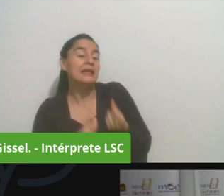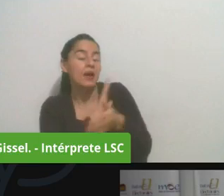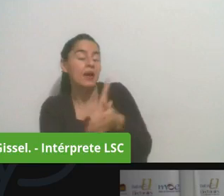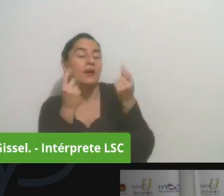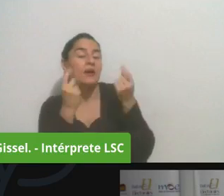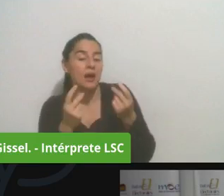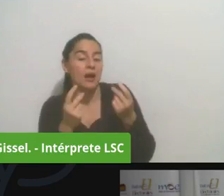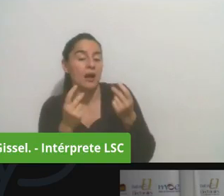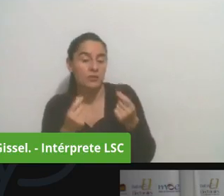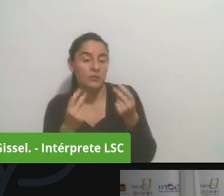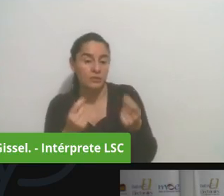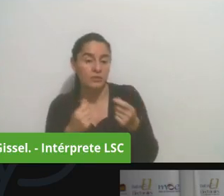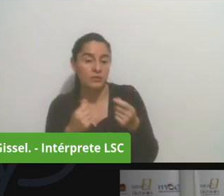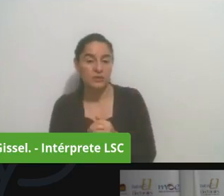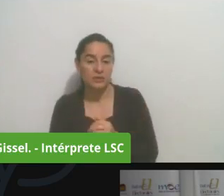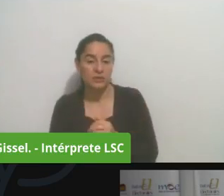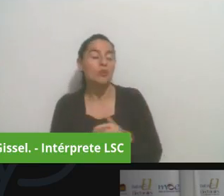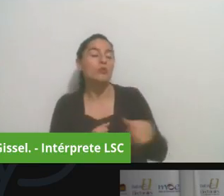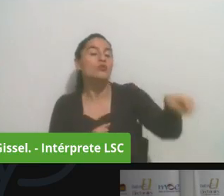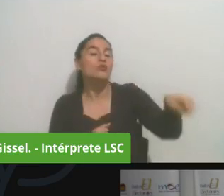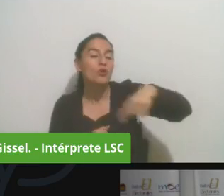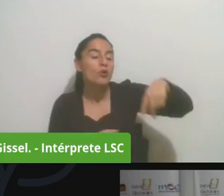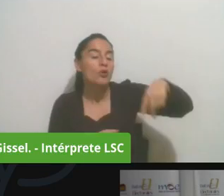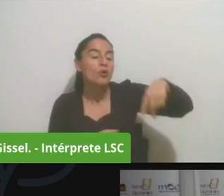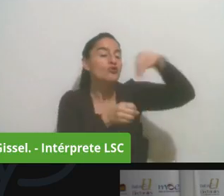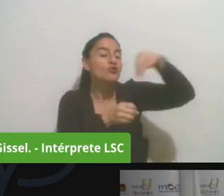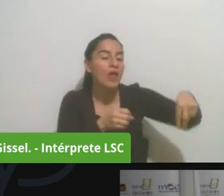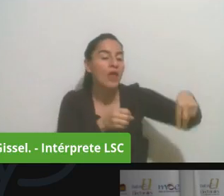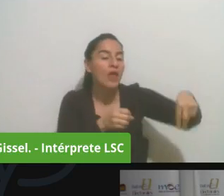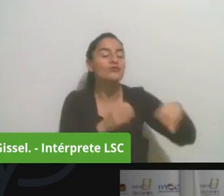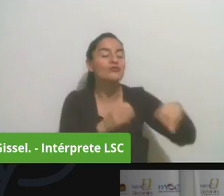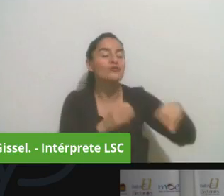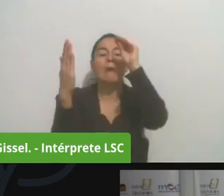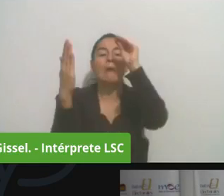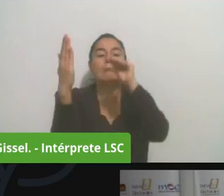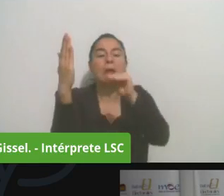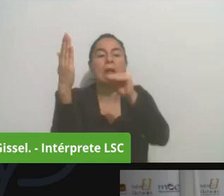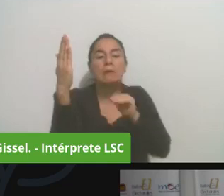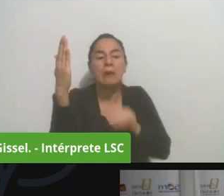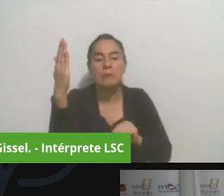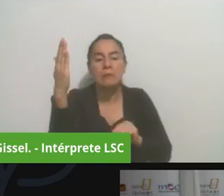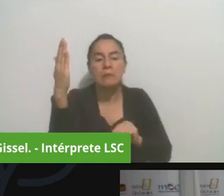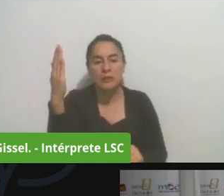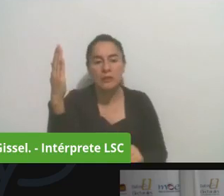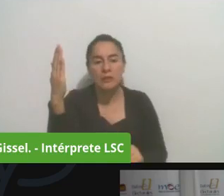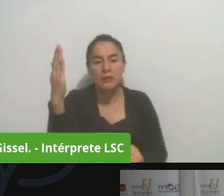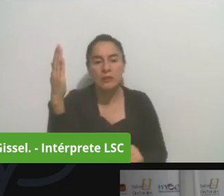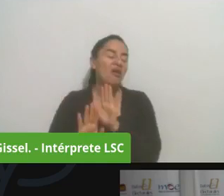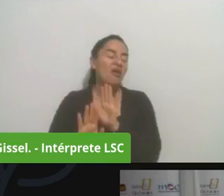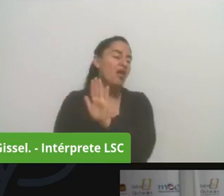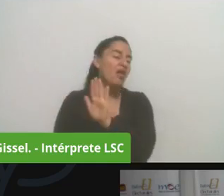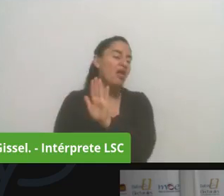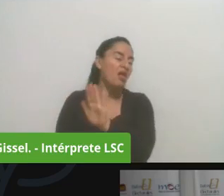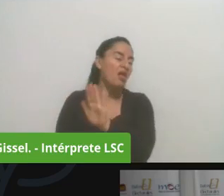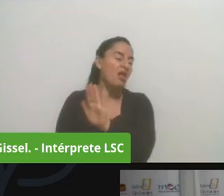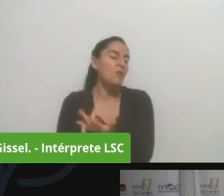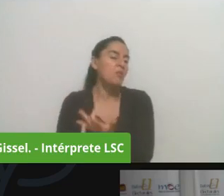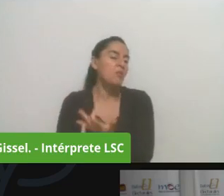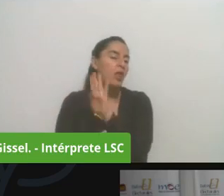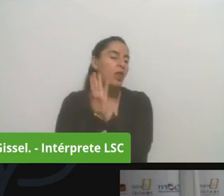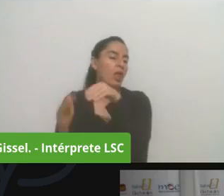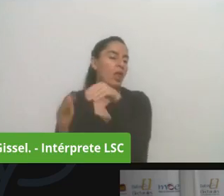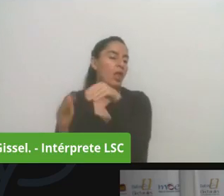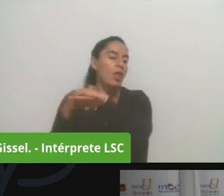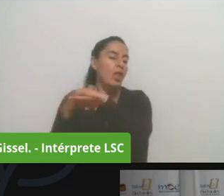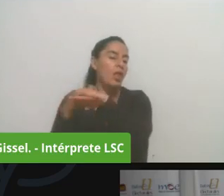nosotros guardando la información dos meses o tres meses está el mecanismo de entrega inmediata de la misma clasificación